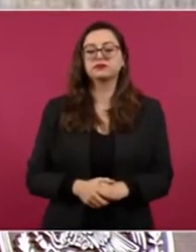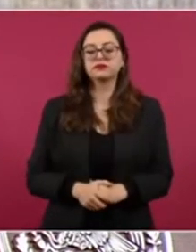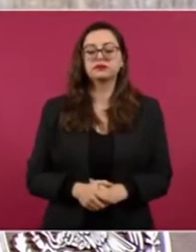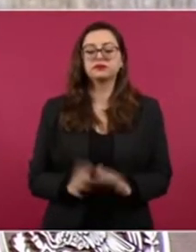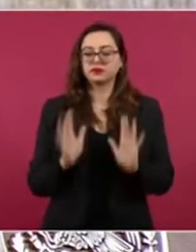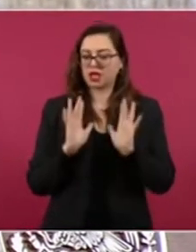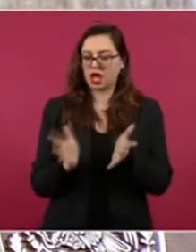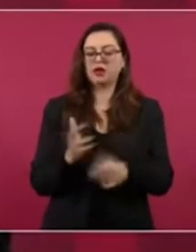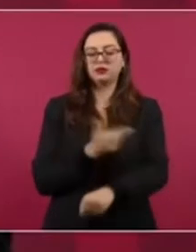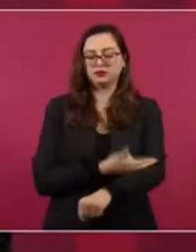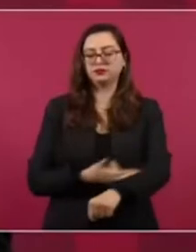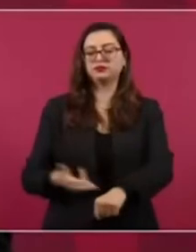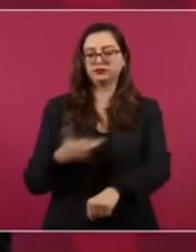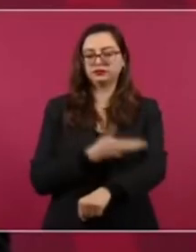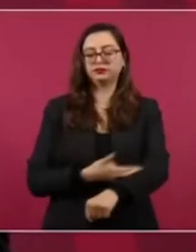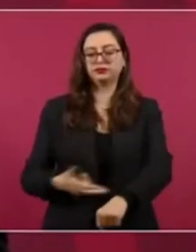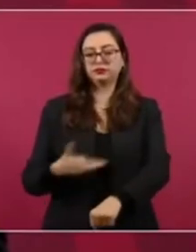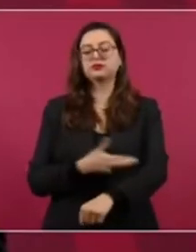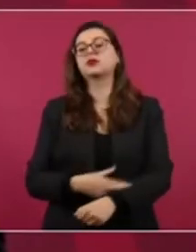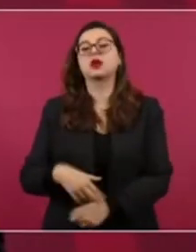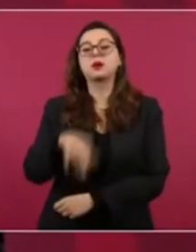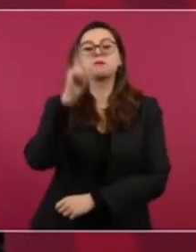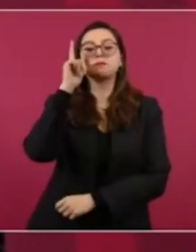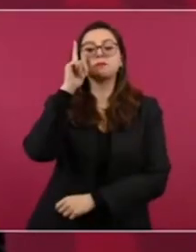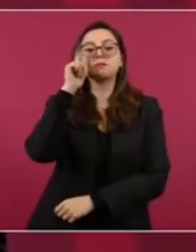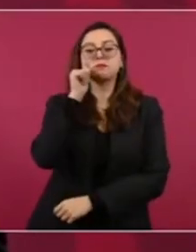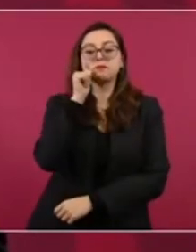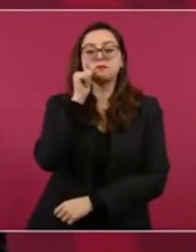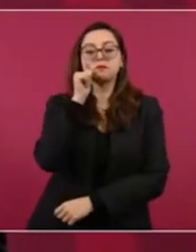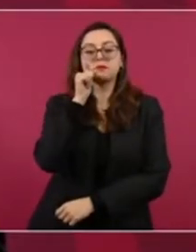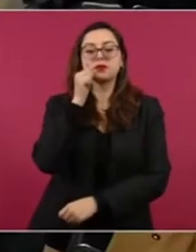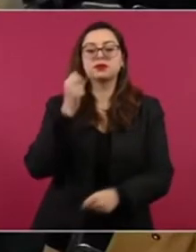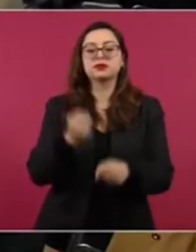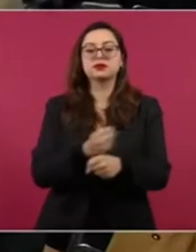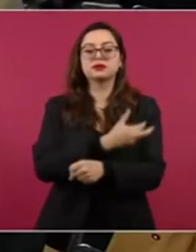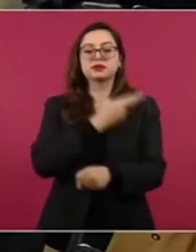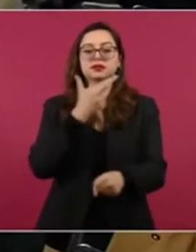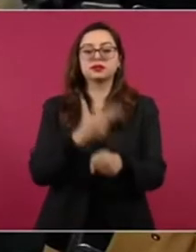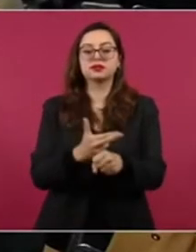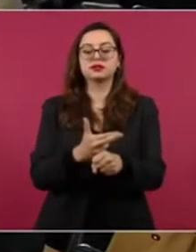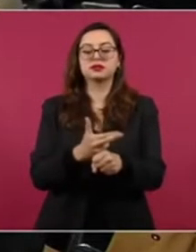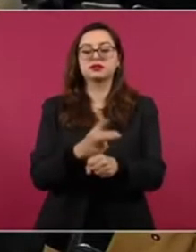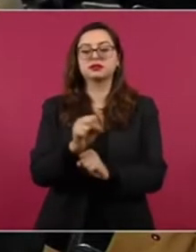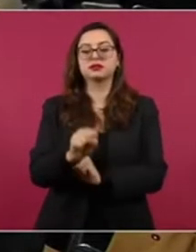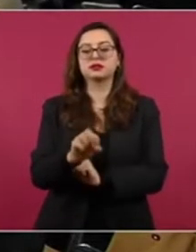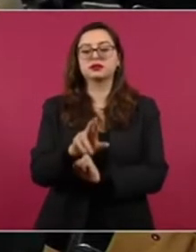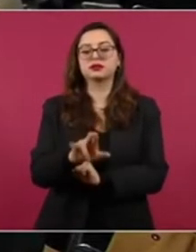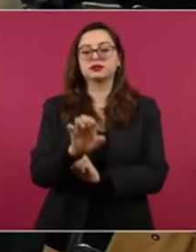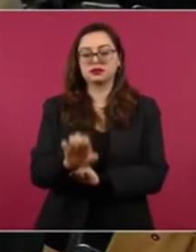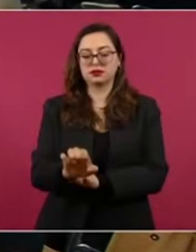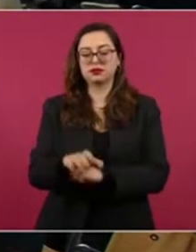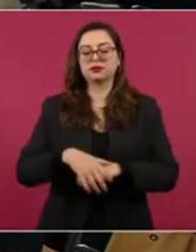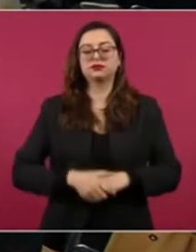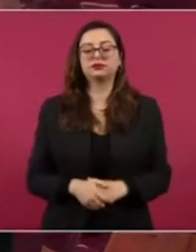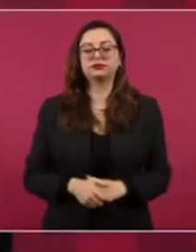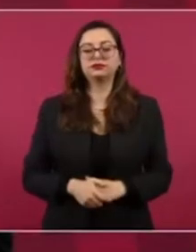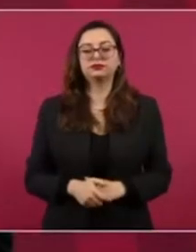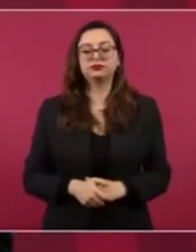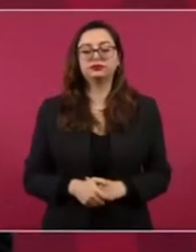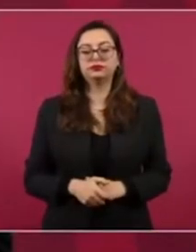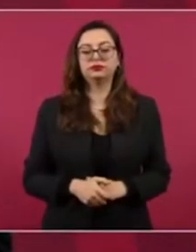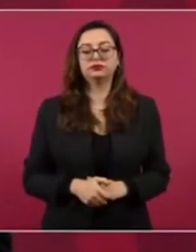mañana lo va a explicar el secretario de Relaciones. Lo otro,